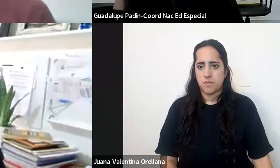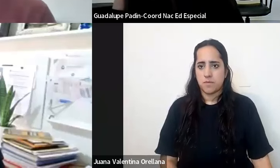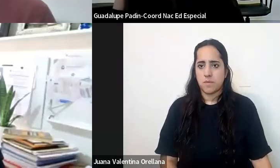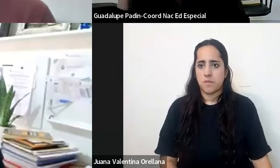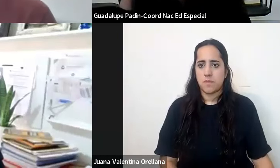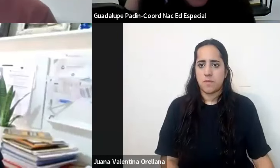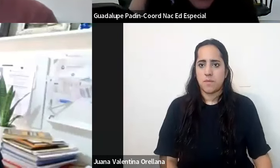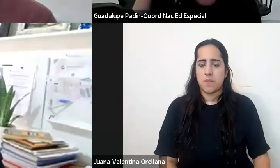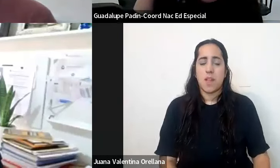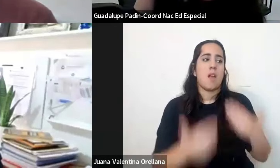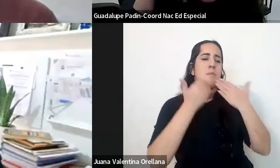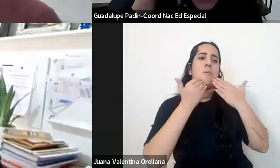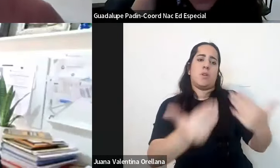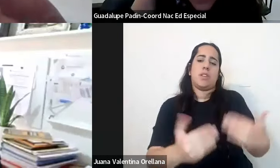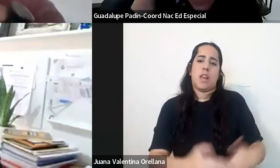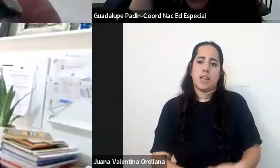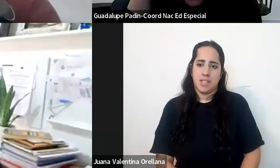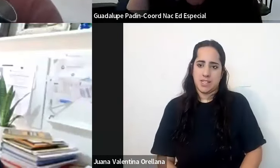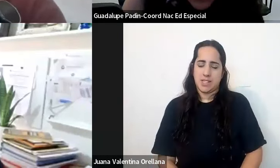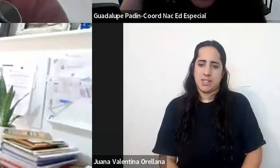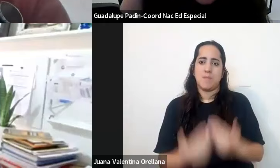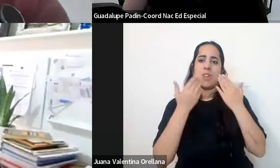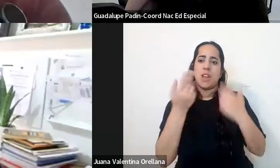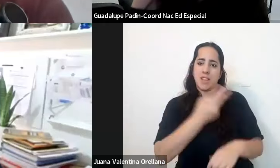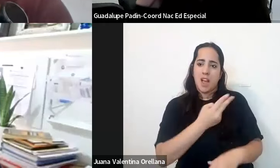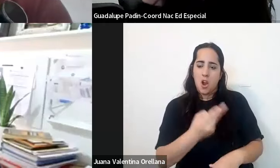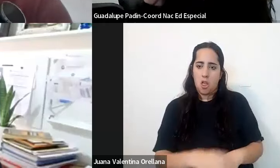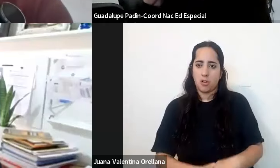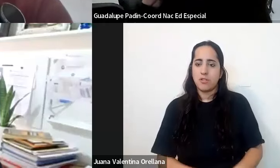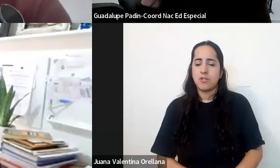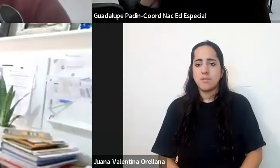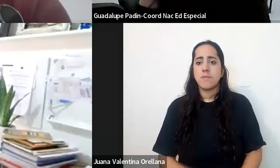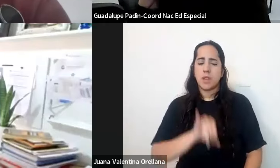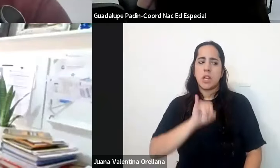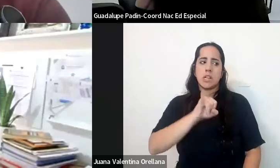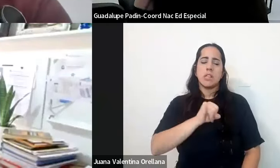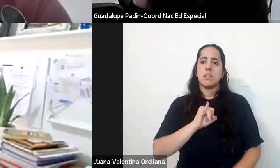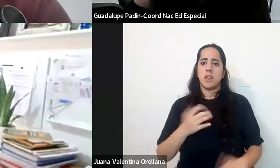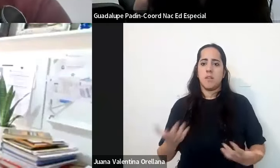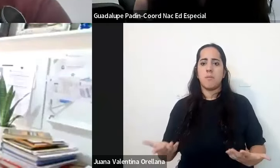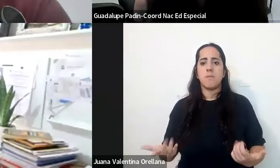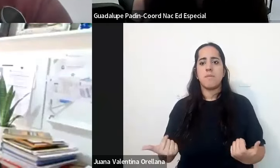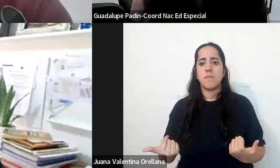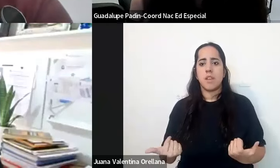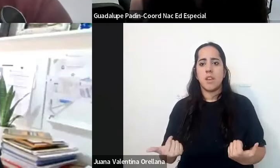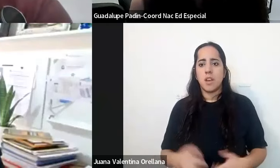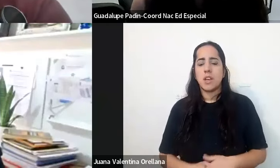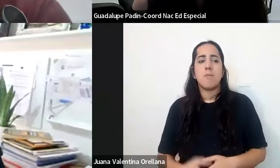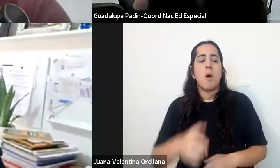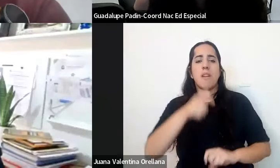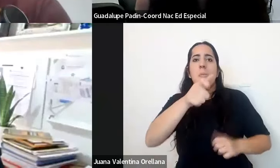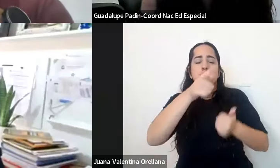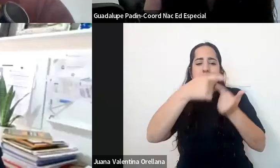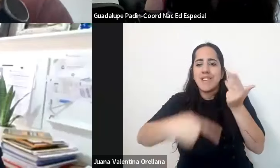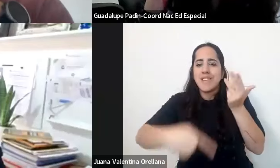bueno muchas gracias a ambos sí es evidentemente no no pretendemos respuestas con